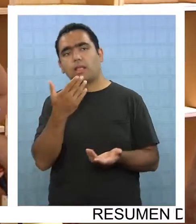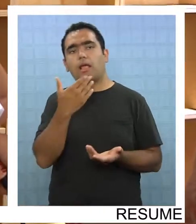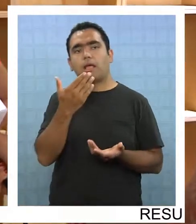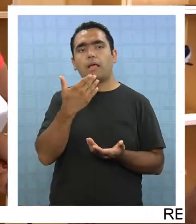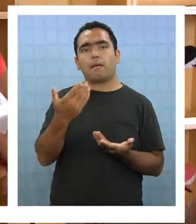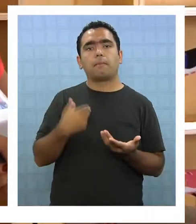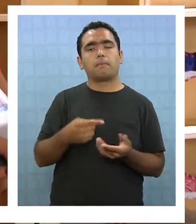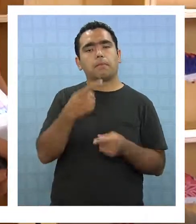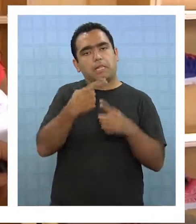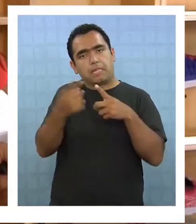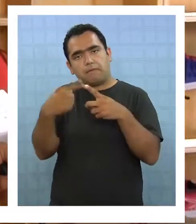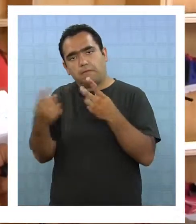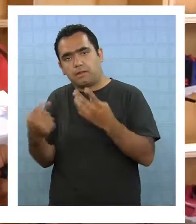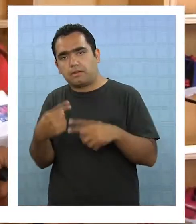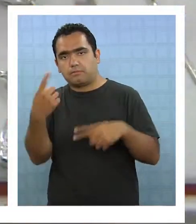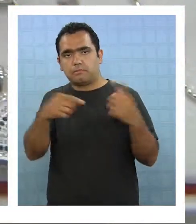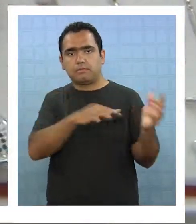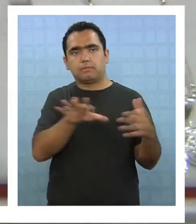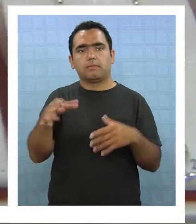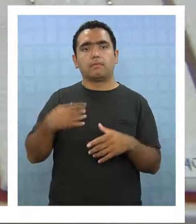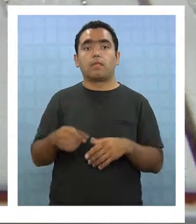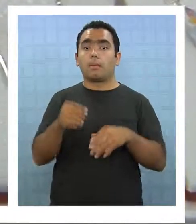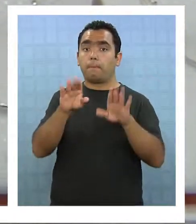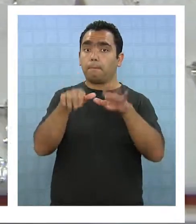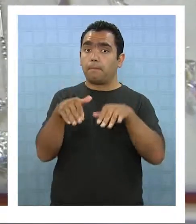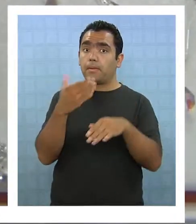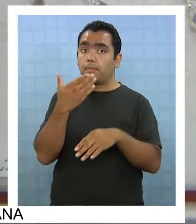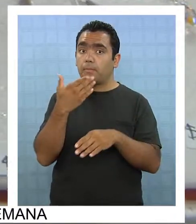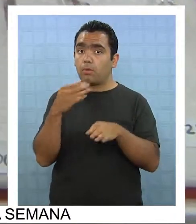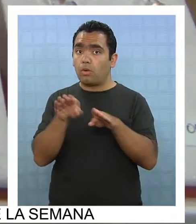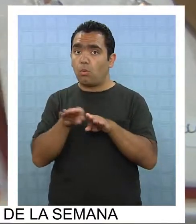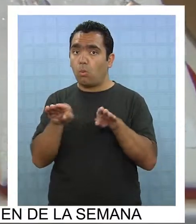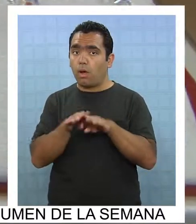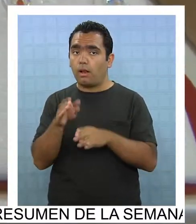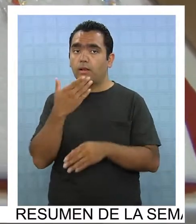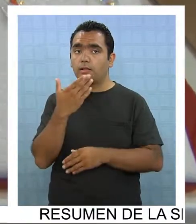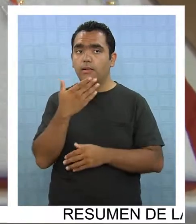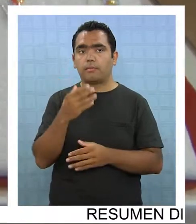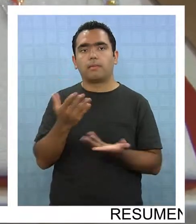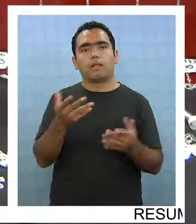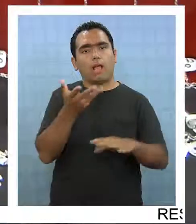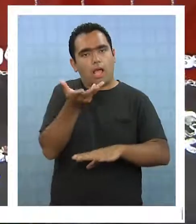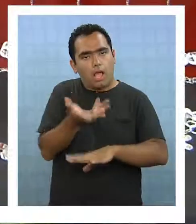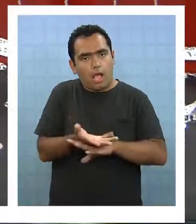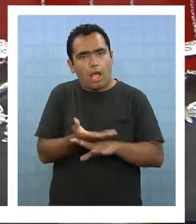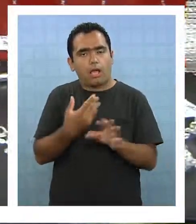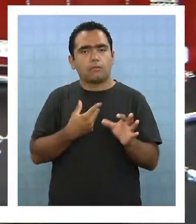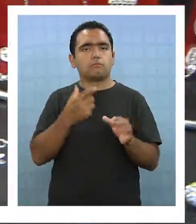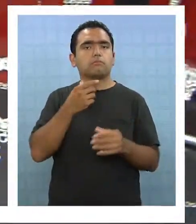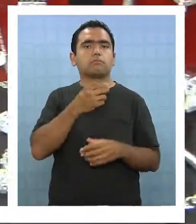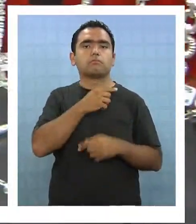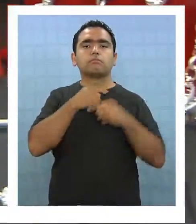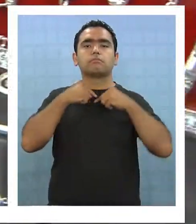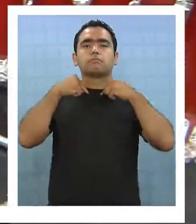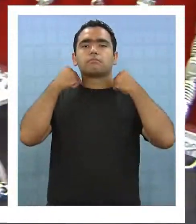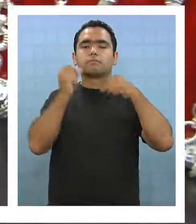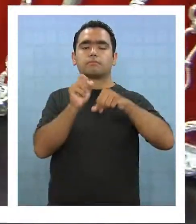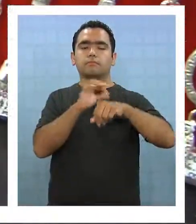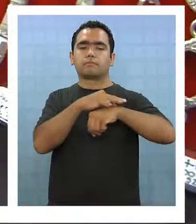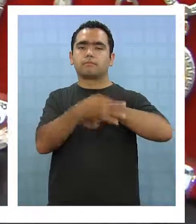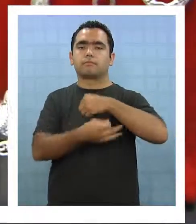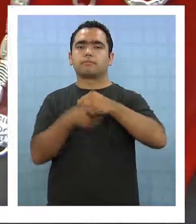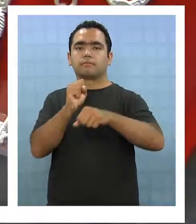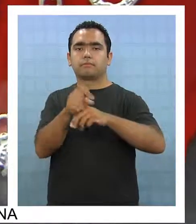.990, 12.990. De igual manera, siempre hay espacio para los regalos clásicos como las